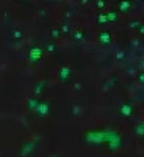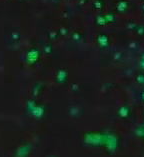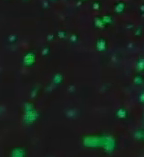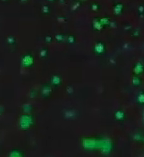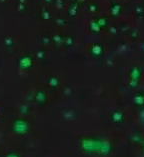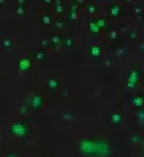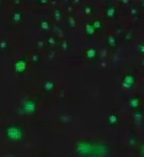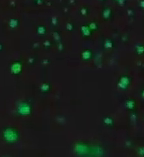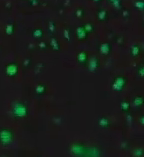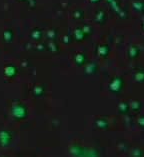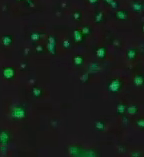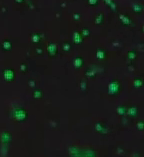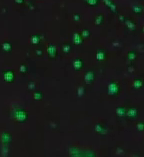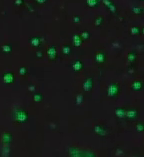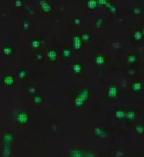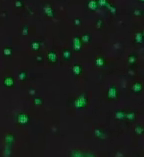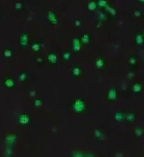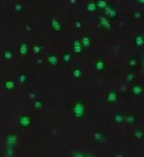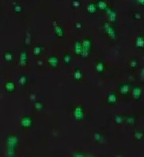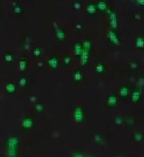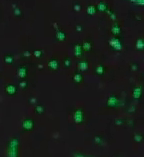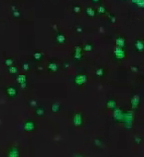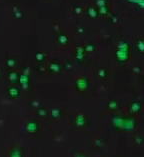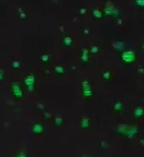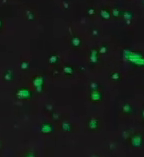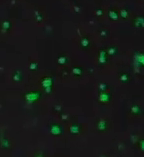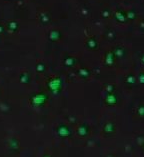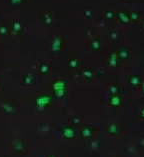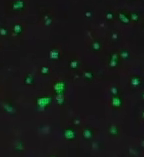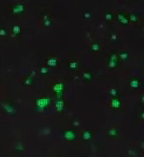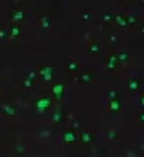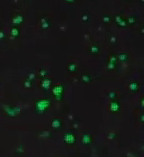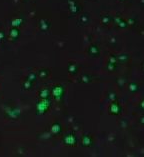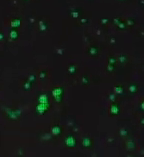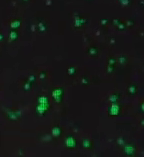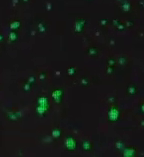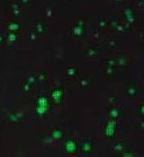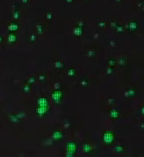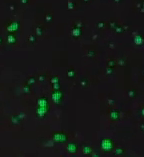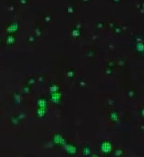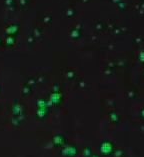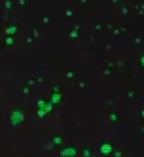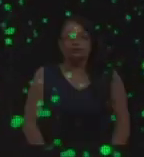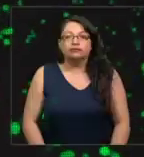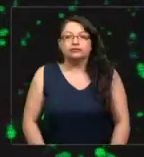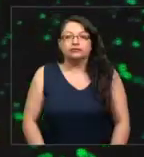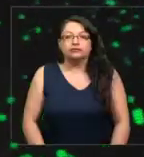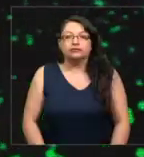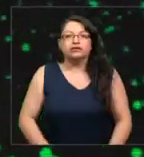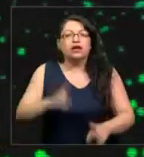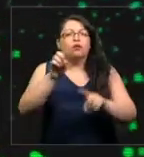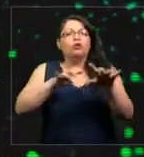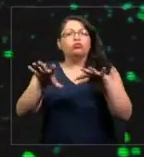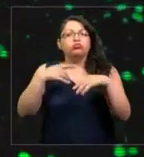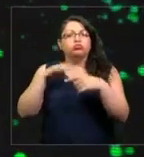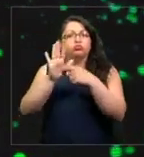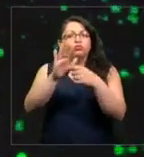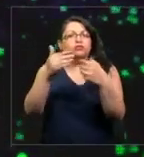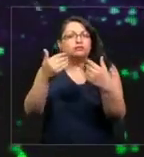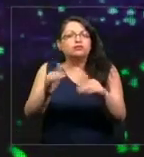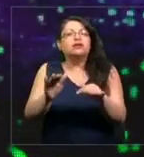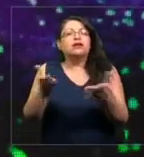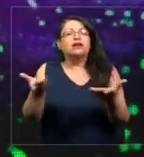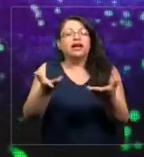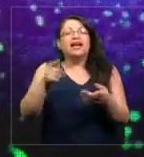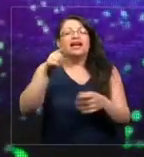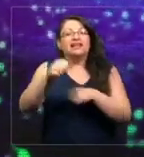y donde ocurrieron una cantidad de eventos extremos, algunos de los cuales les acabo de presentar, sino que también